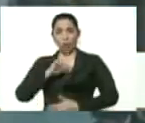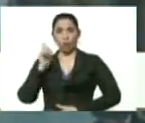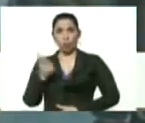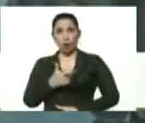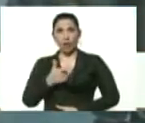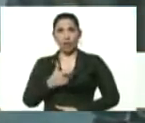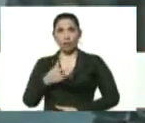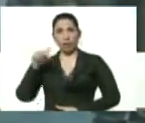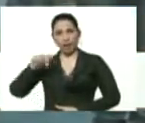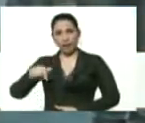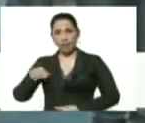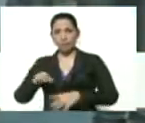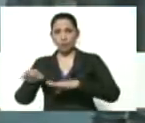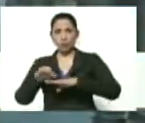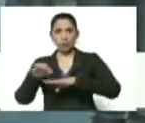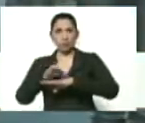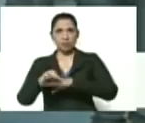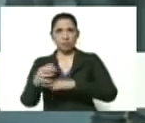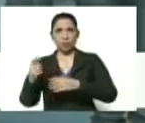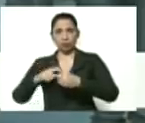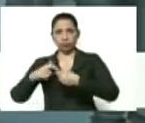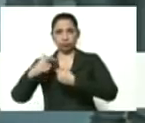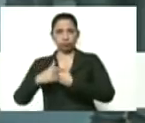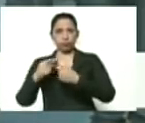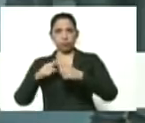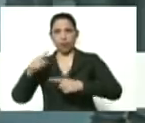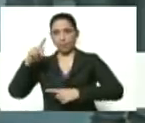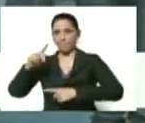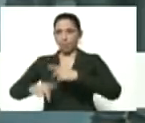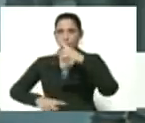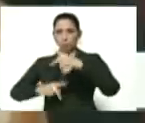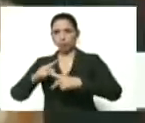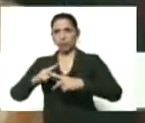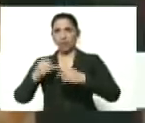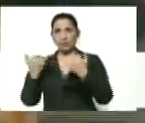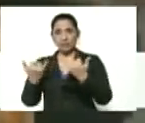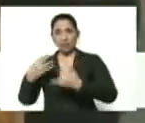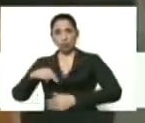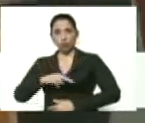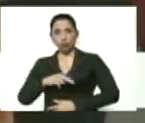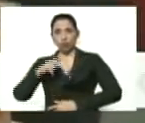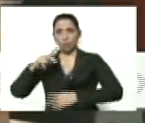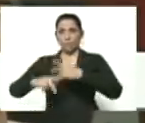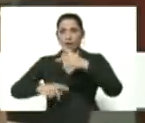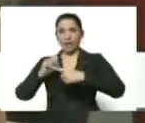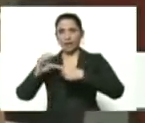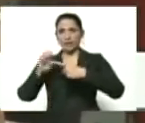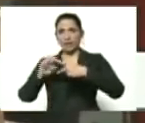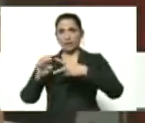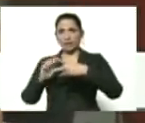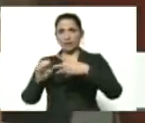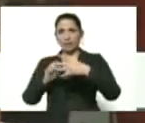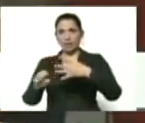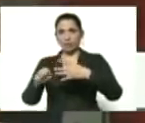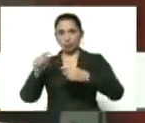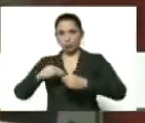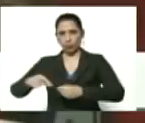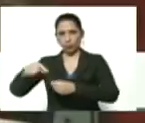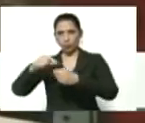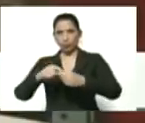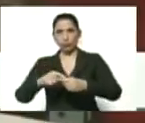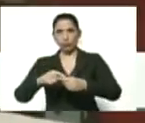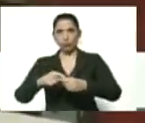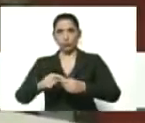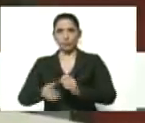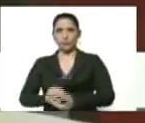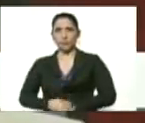Aragua de Barcelona y los municipios integrados para producir y ya estamos en el plan estratégico de la siembra ciclo